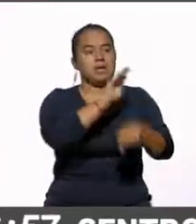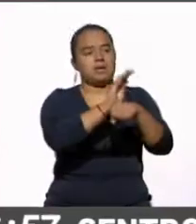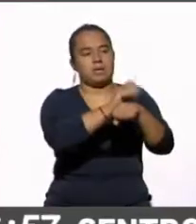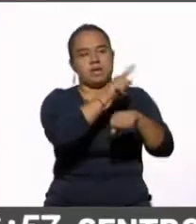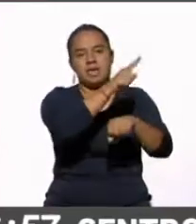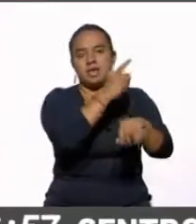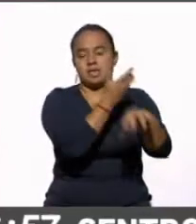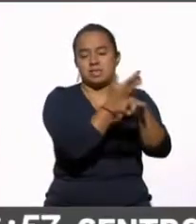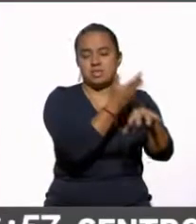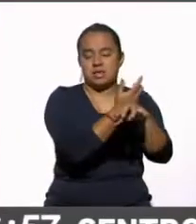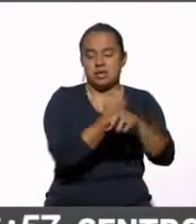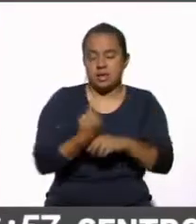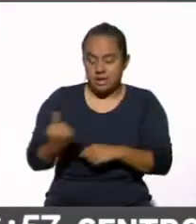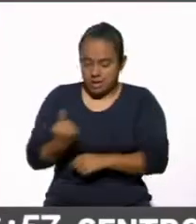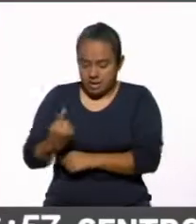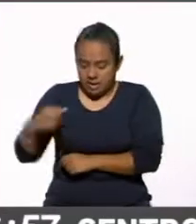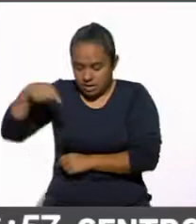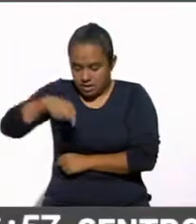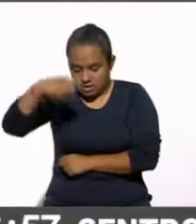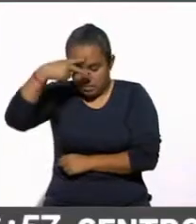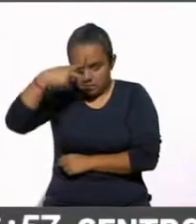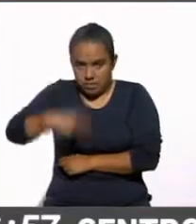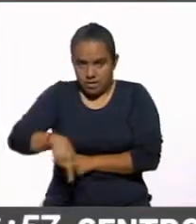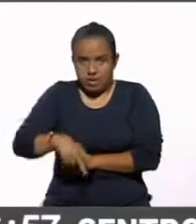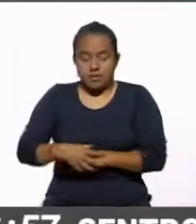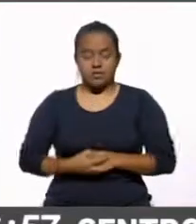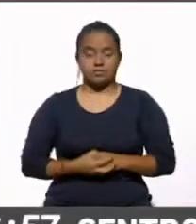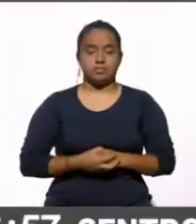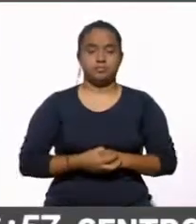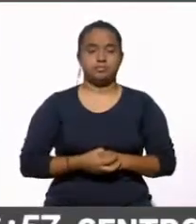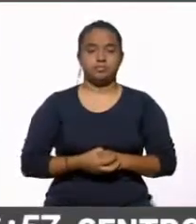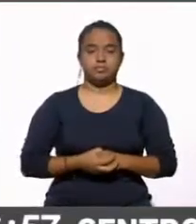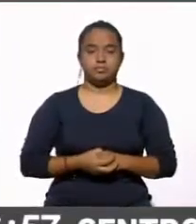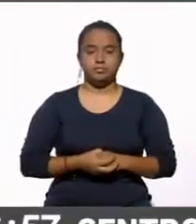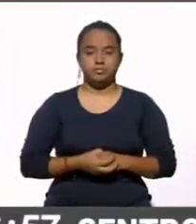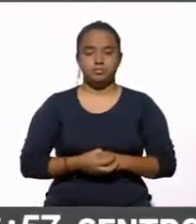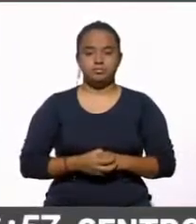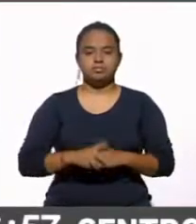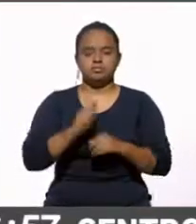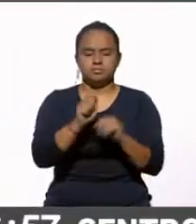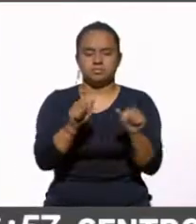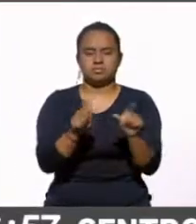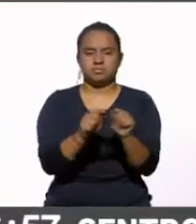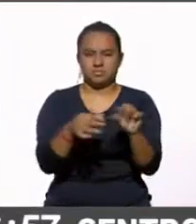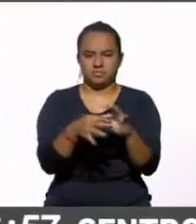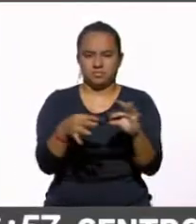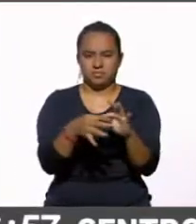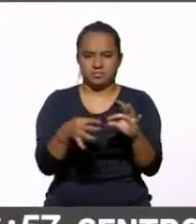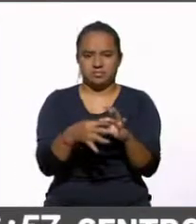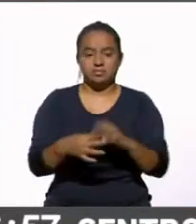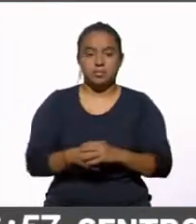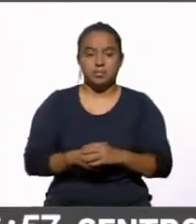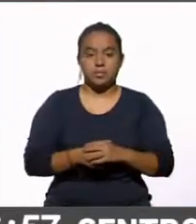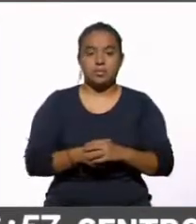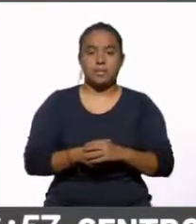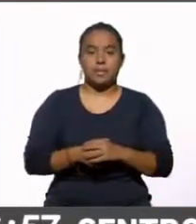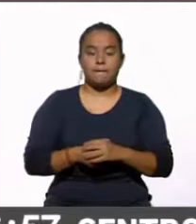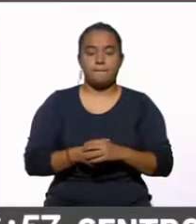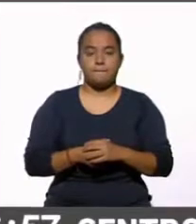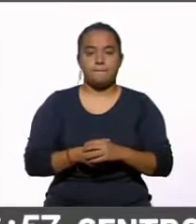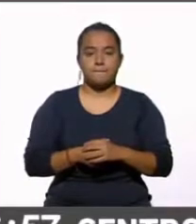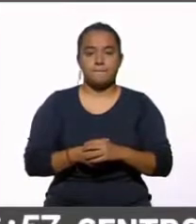que a nuestro propio país. En resumen, te diría, Lupita,